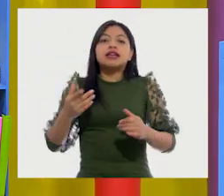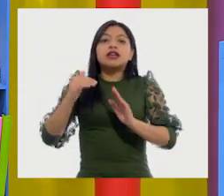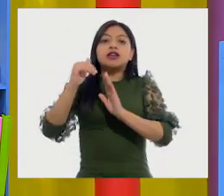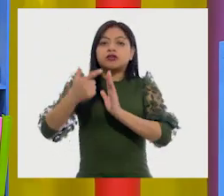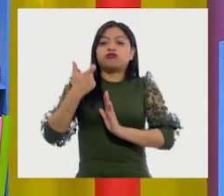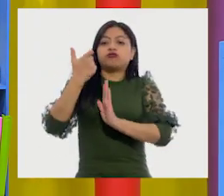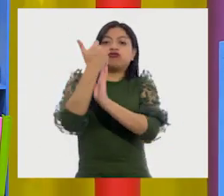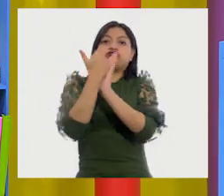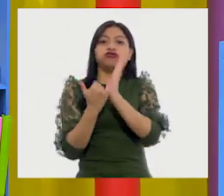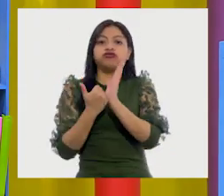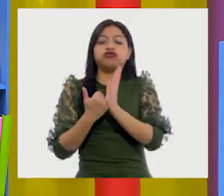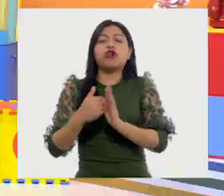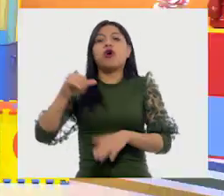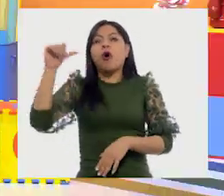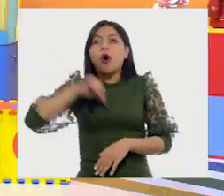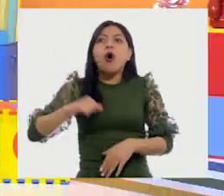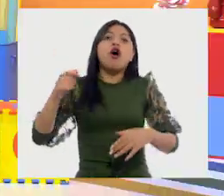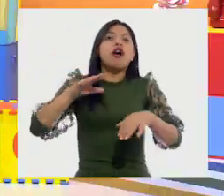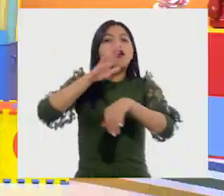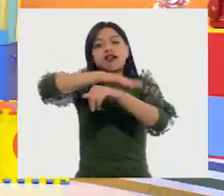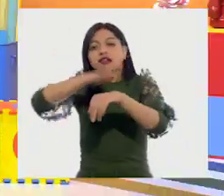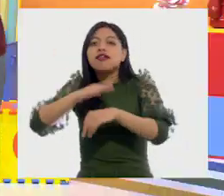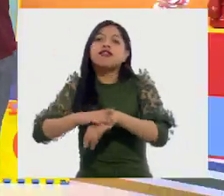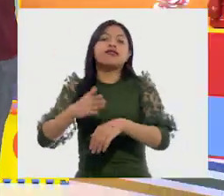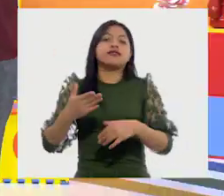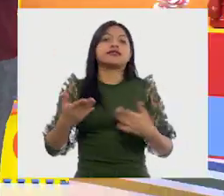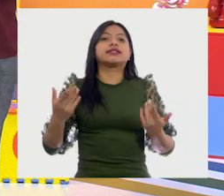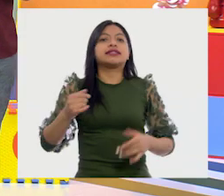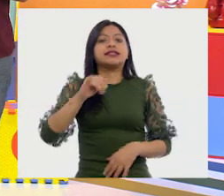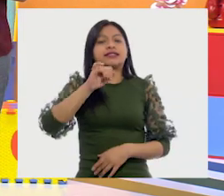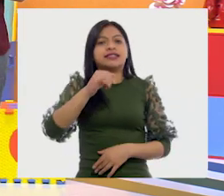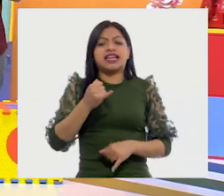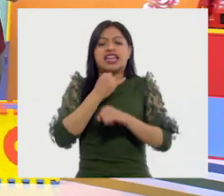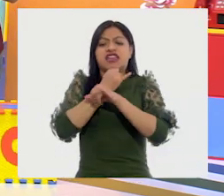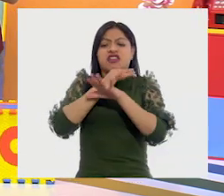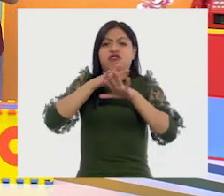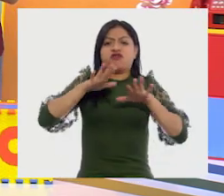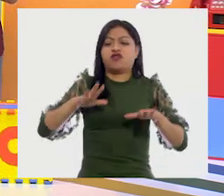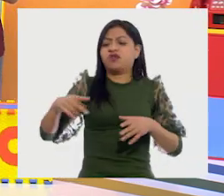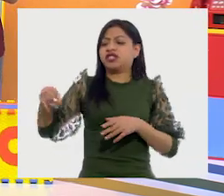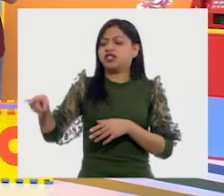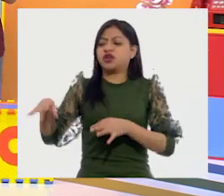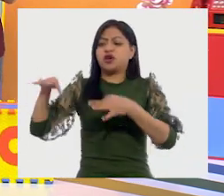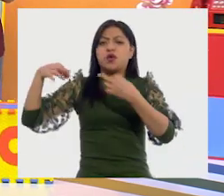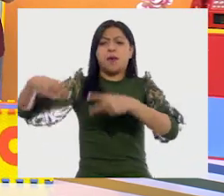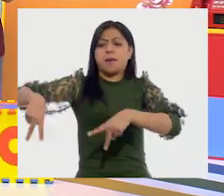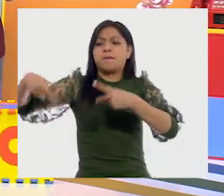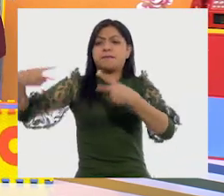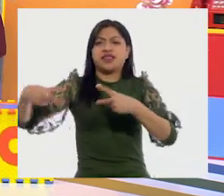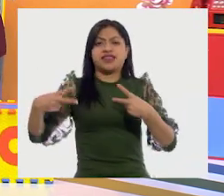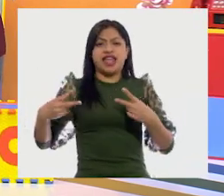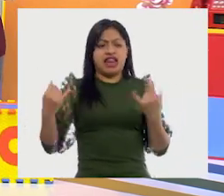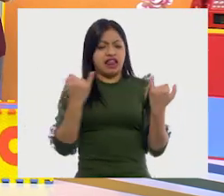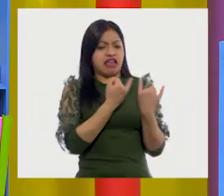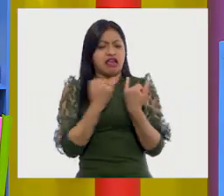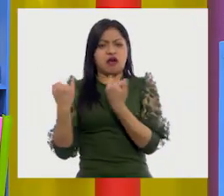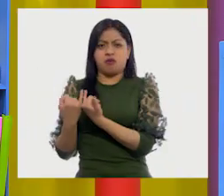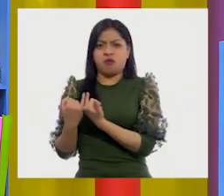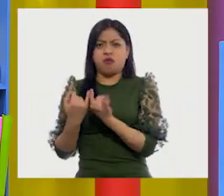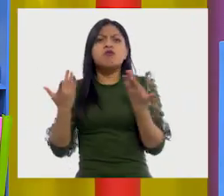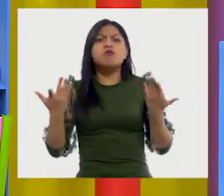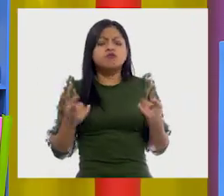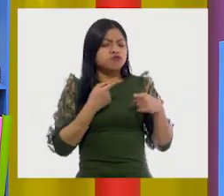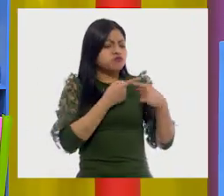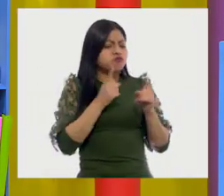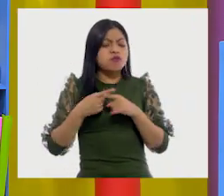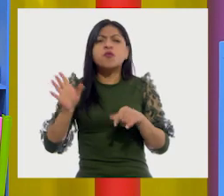por este fin de semana. bien. Oye, Mariana, ¿y se parecerán el informativo con el publicitario o qué crees que cambie? A